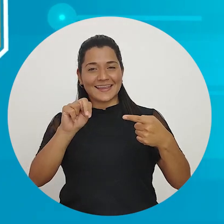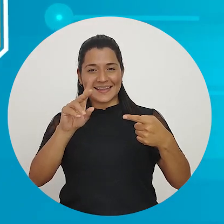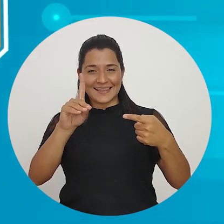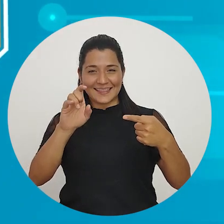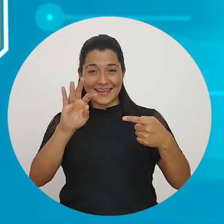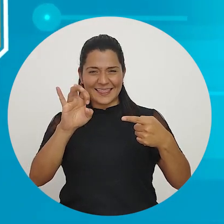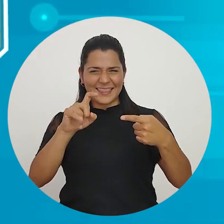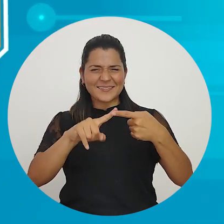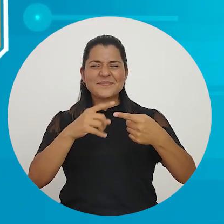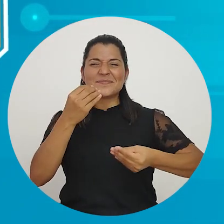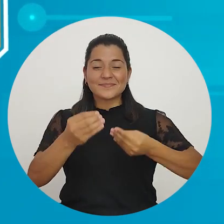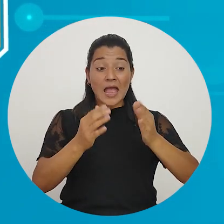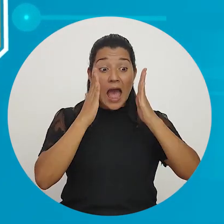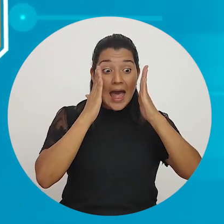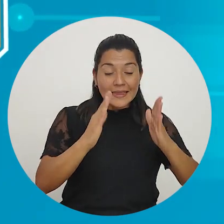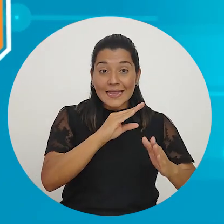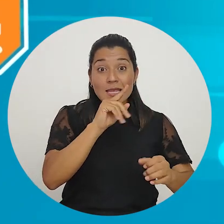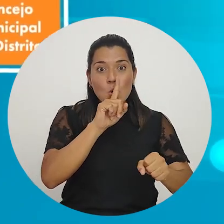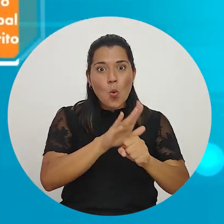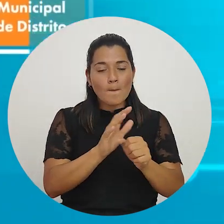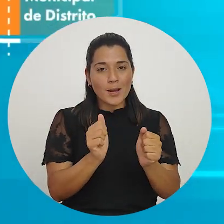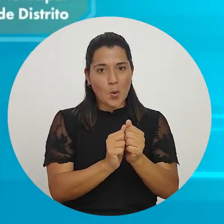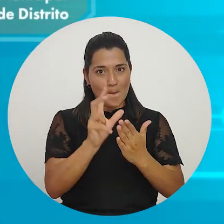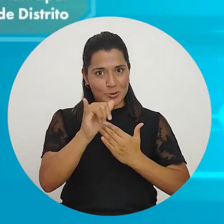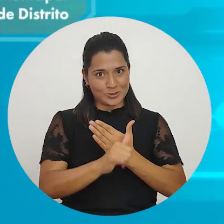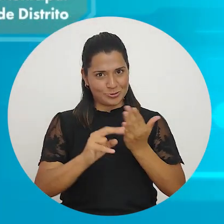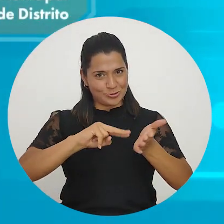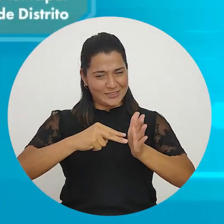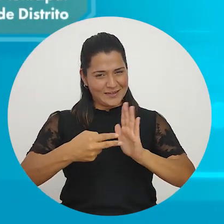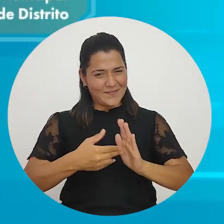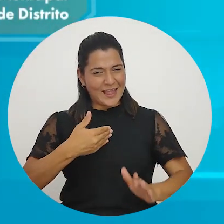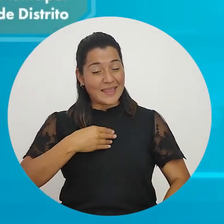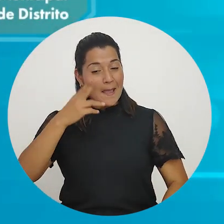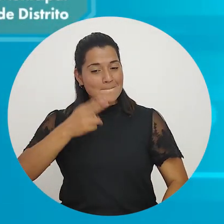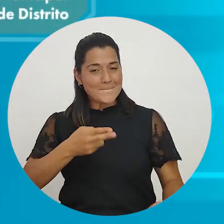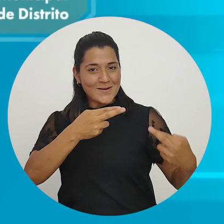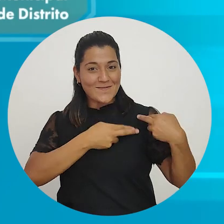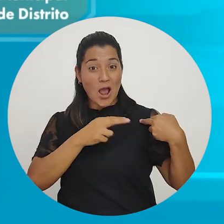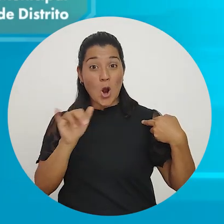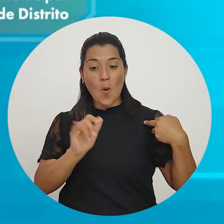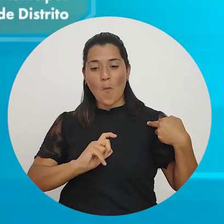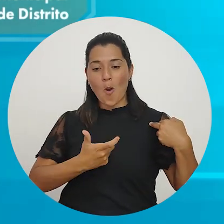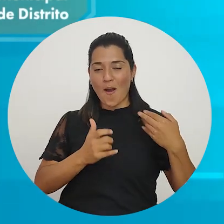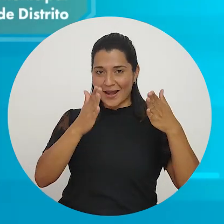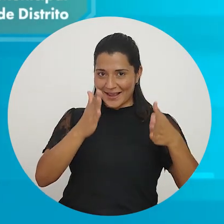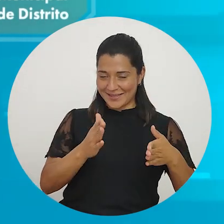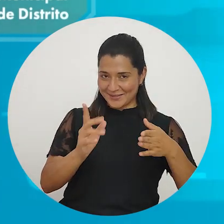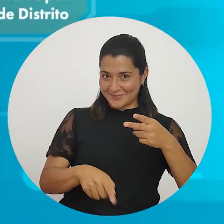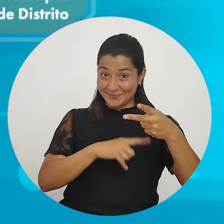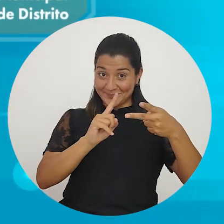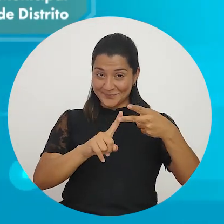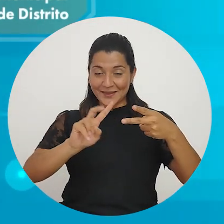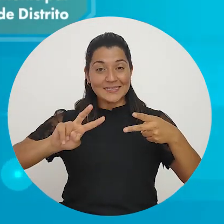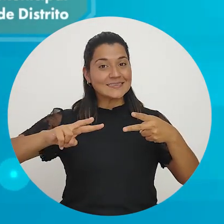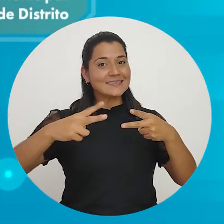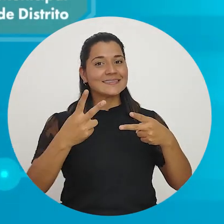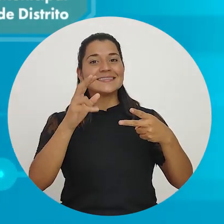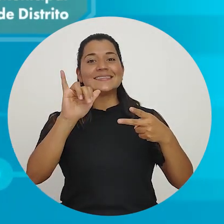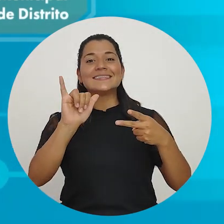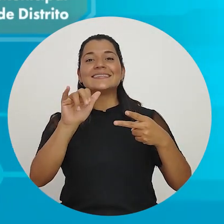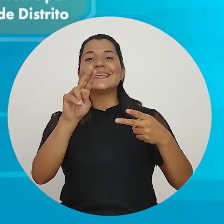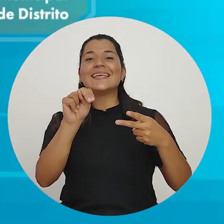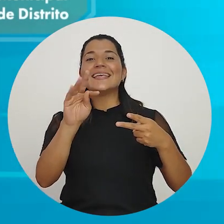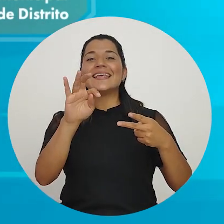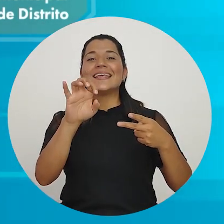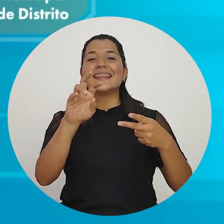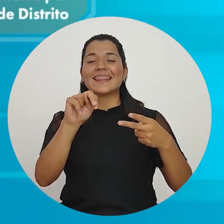quien debe vigilar y ejecutar los proyectos, es decir, las mismas atribuciones que el alcalde o alcaldesa, mientras que las responsabilidades de